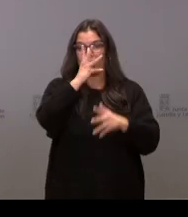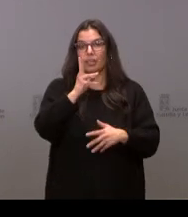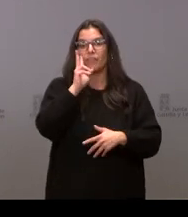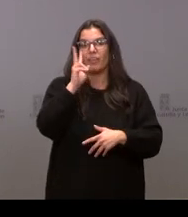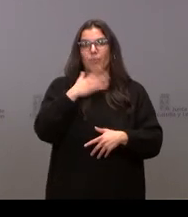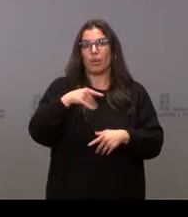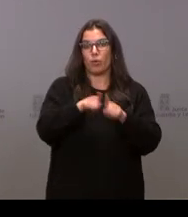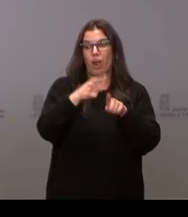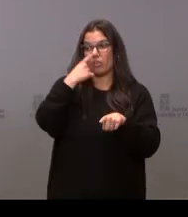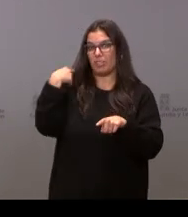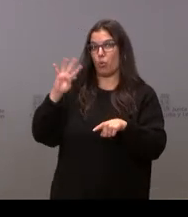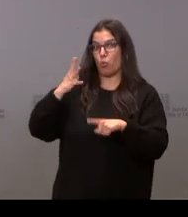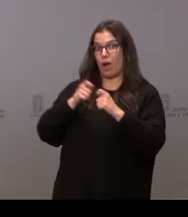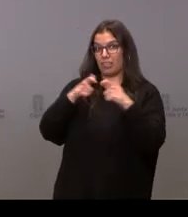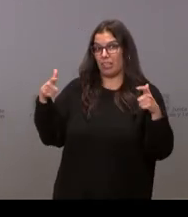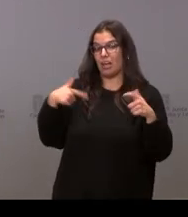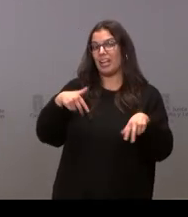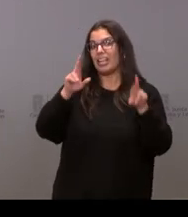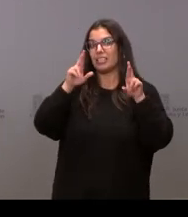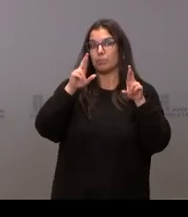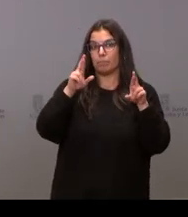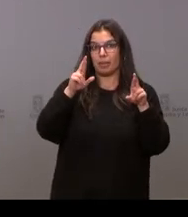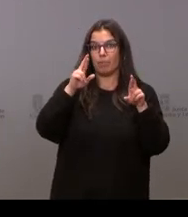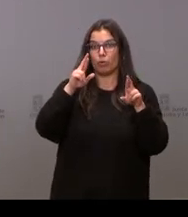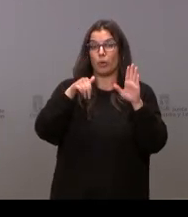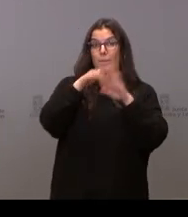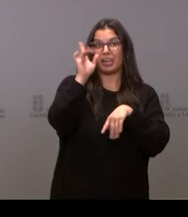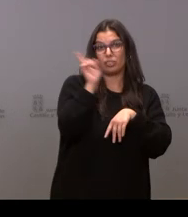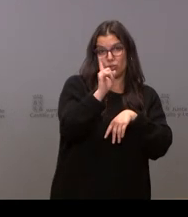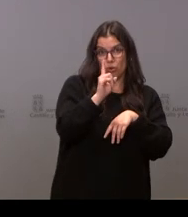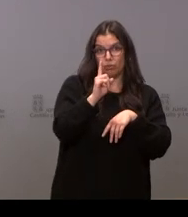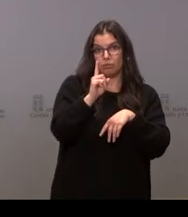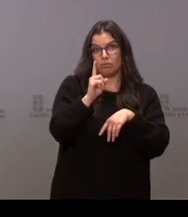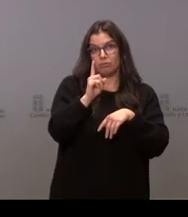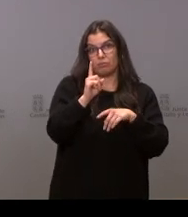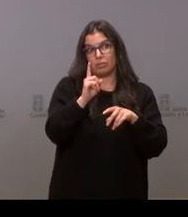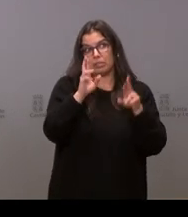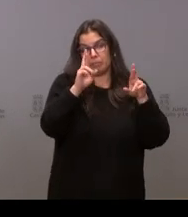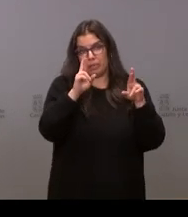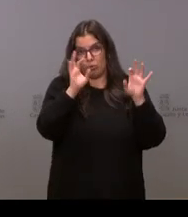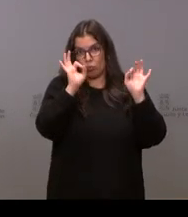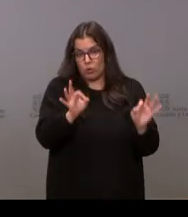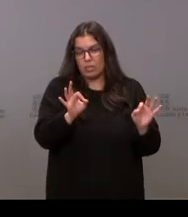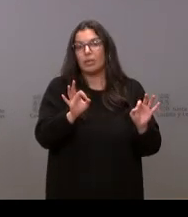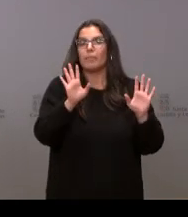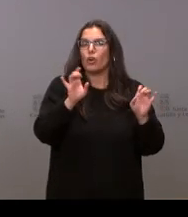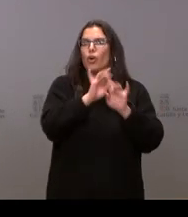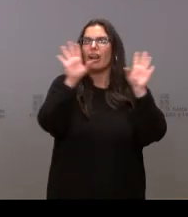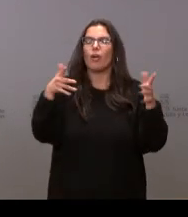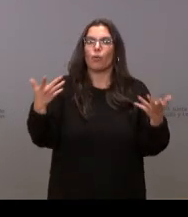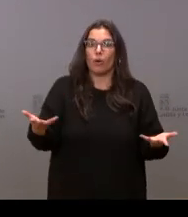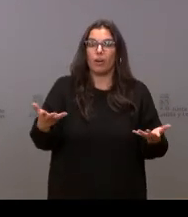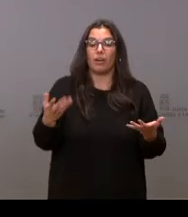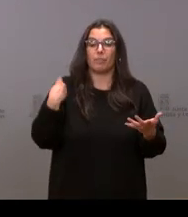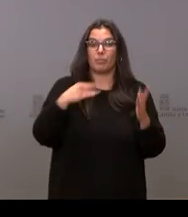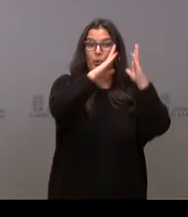la cuarta ola. Esperemos que no la supere y se parezca a esta cuarta ola. Pero lo que sí está claro es que en